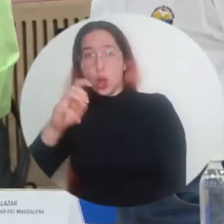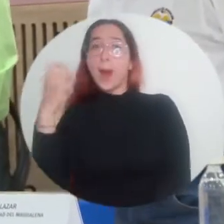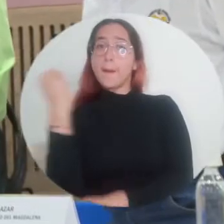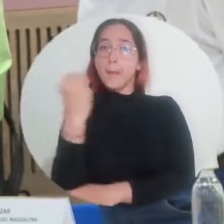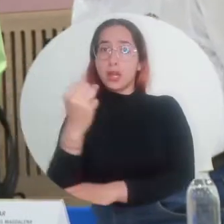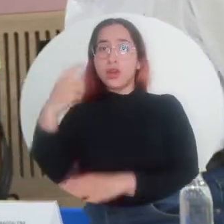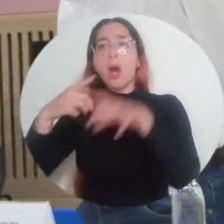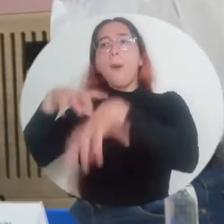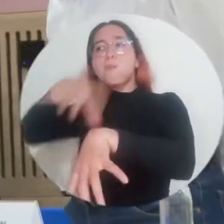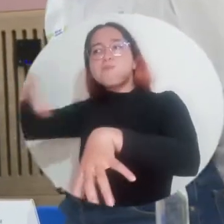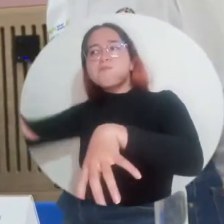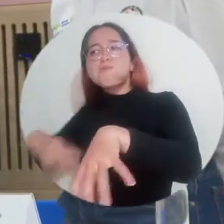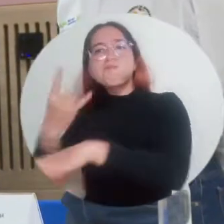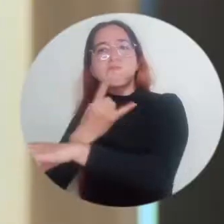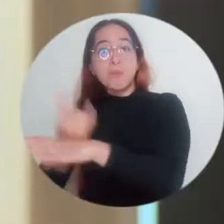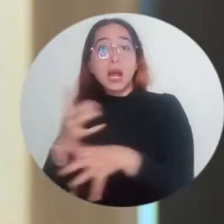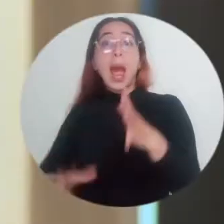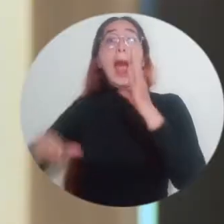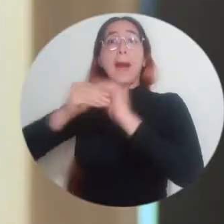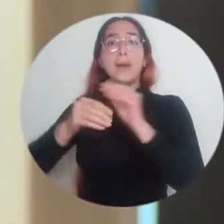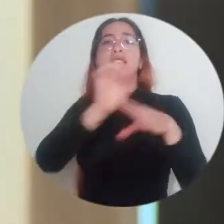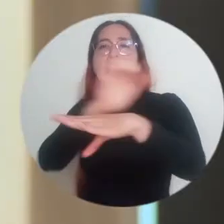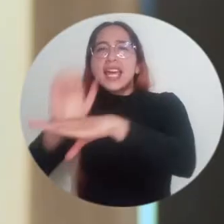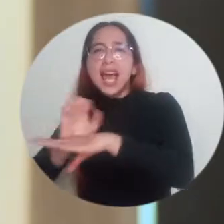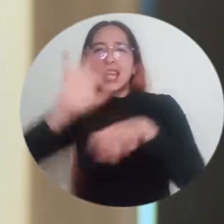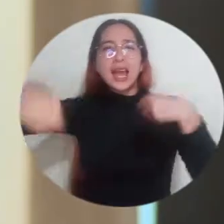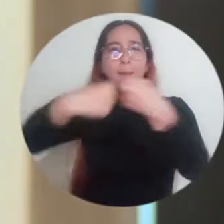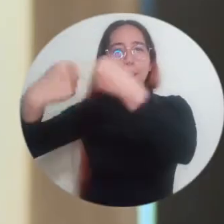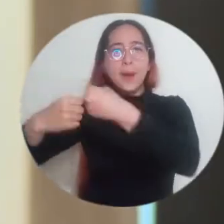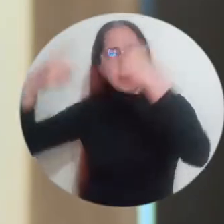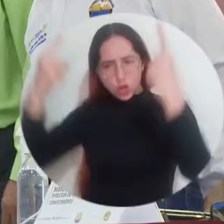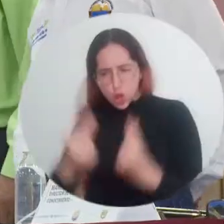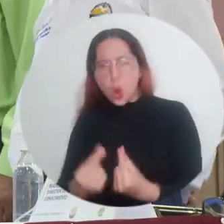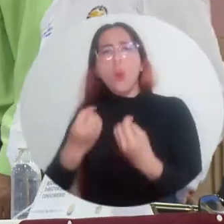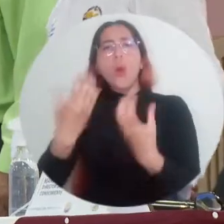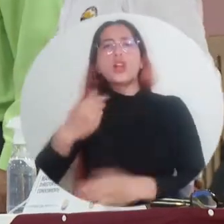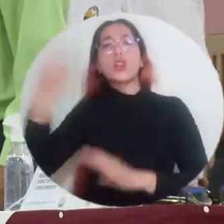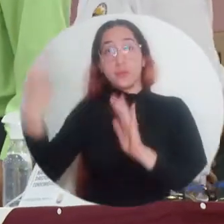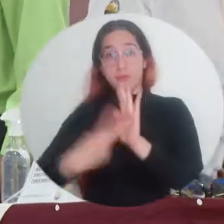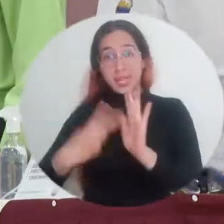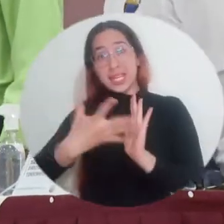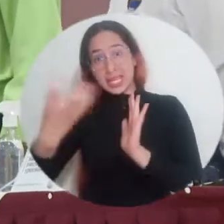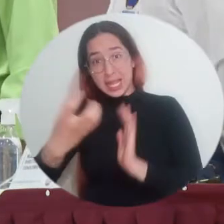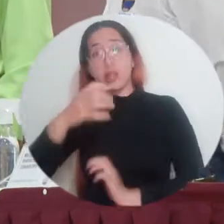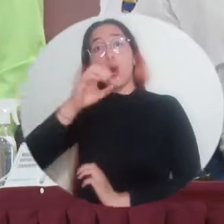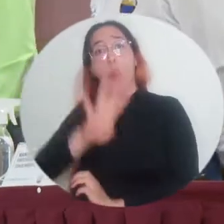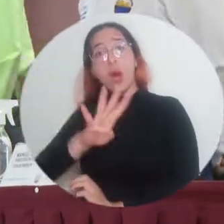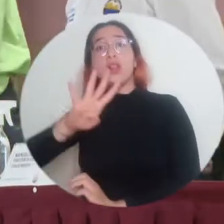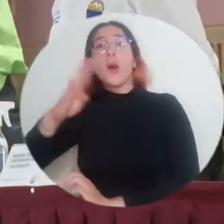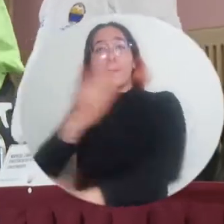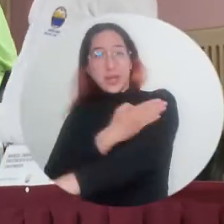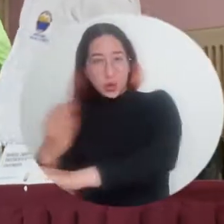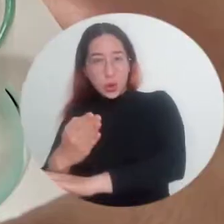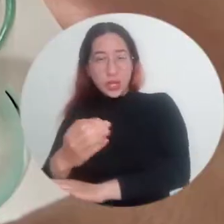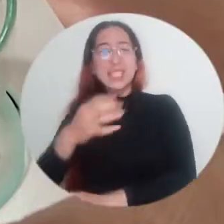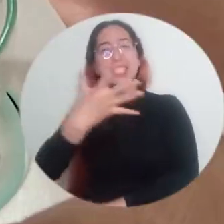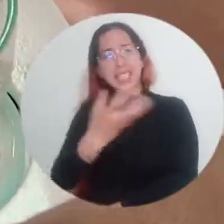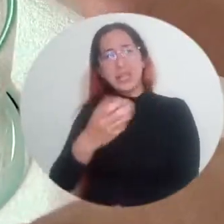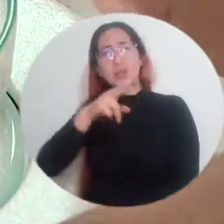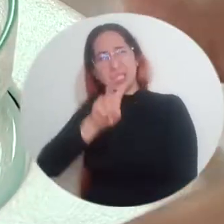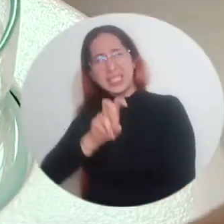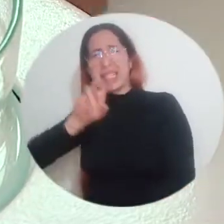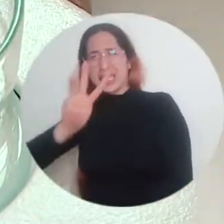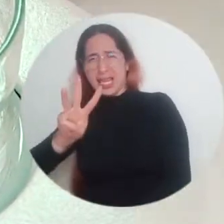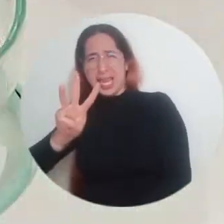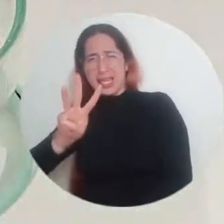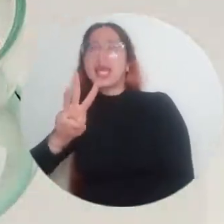capacidad instalada, sumados a los aportes de entidades aliadas con los que se asciende a 2.504 millones 573 mil 102